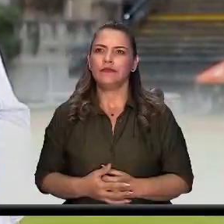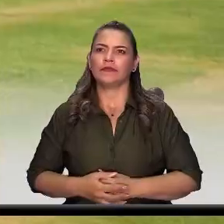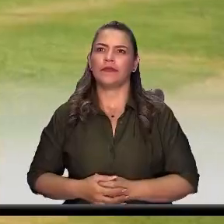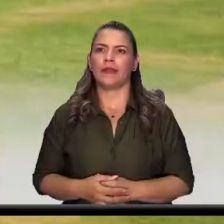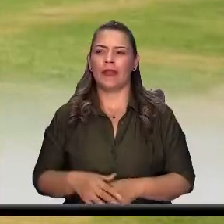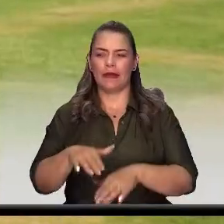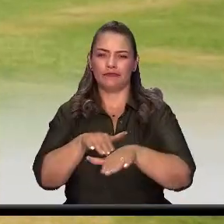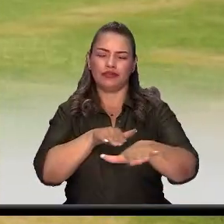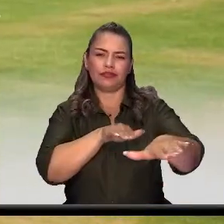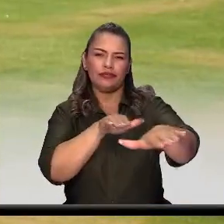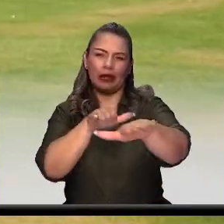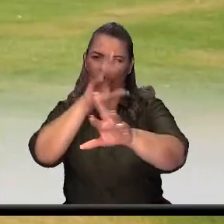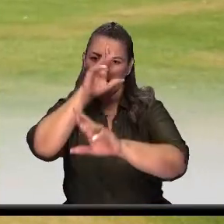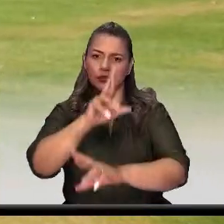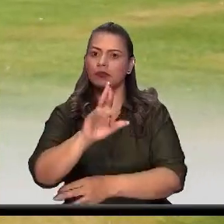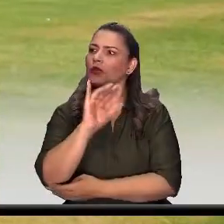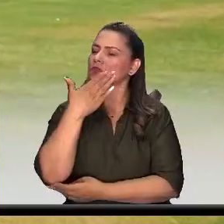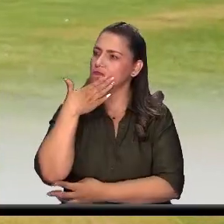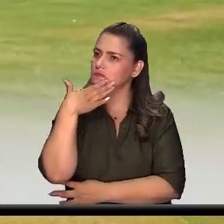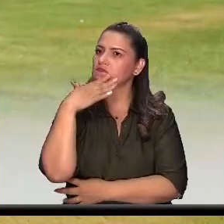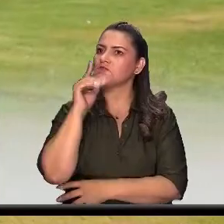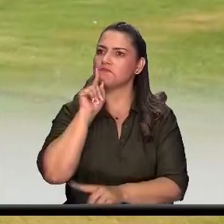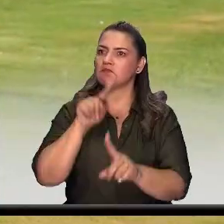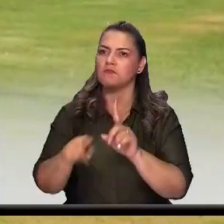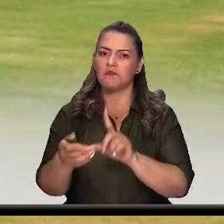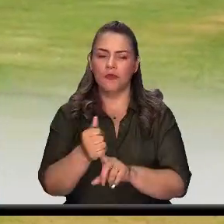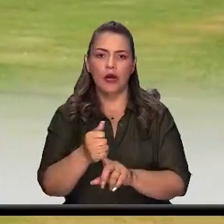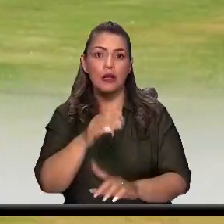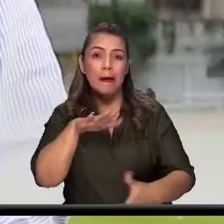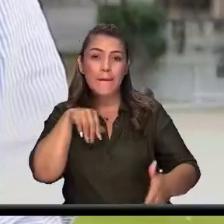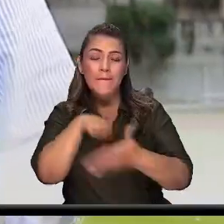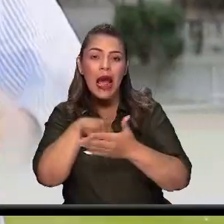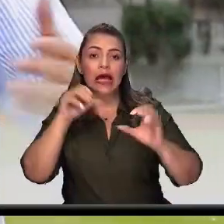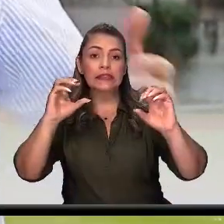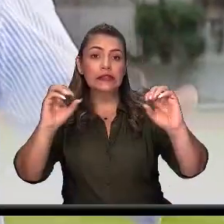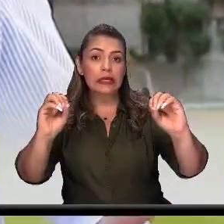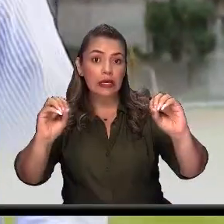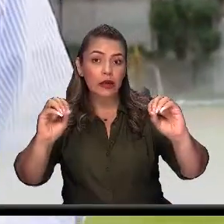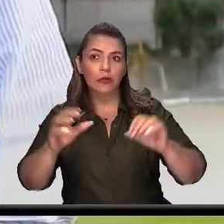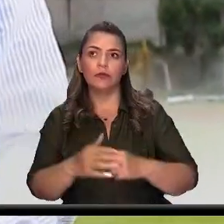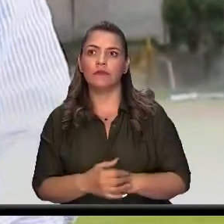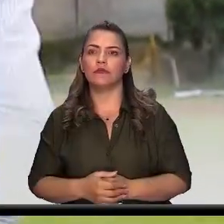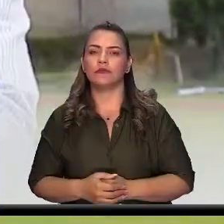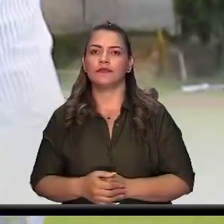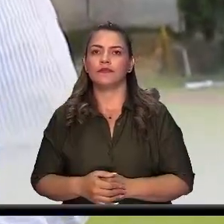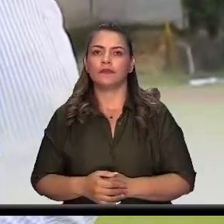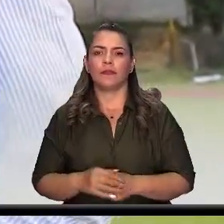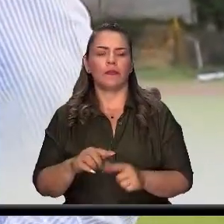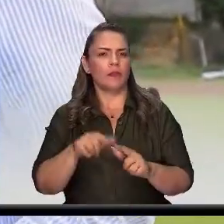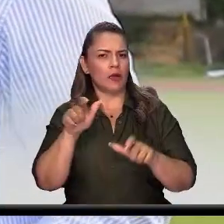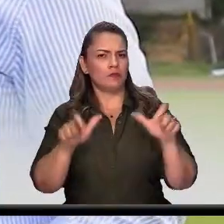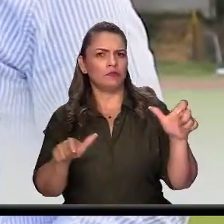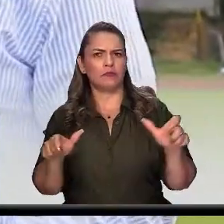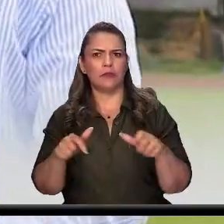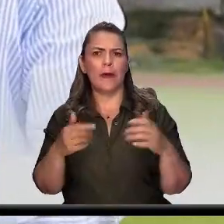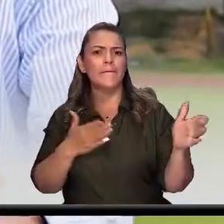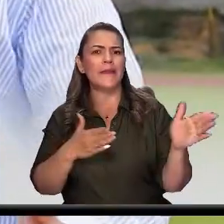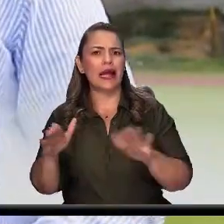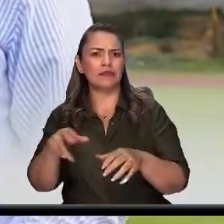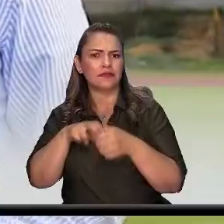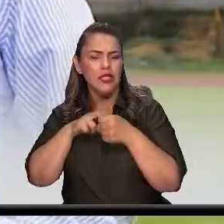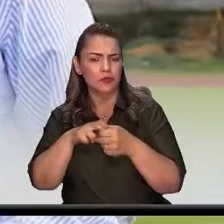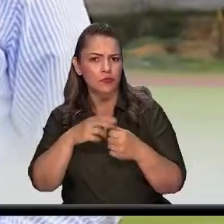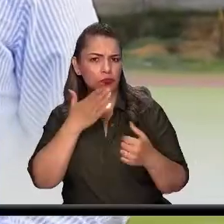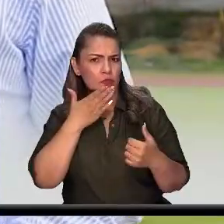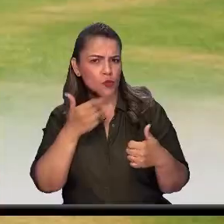de nuestra ciudad y lo logramos. Cero accidentalidad durante las fiestas tuvimos un manejo adecuado de ese plan de movilidad, Juli. La ciudad